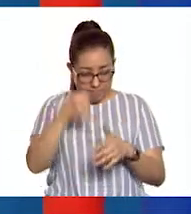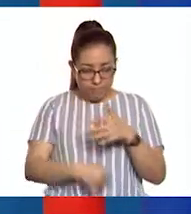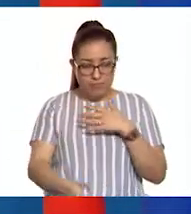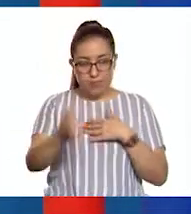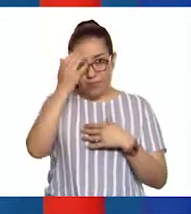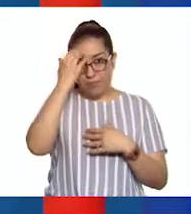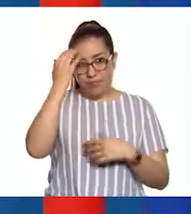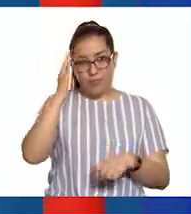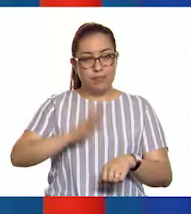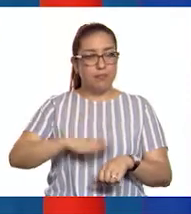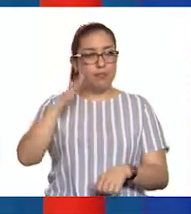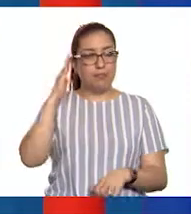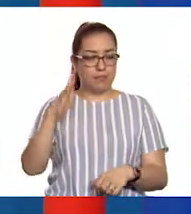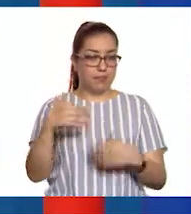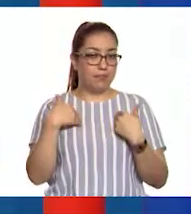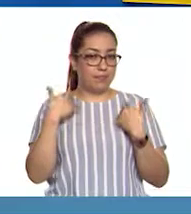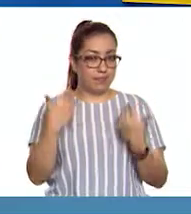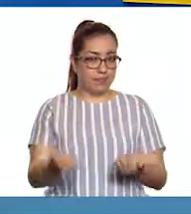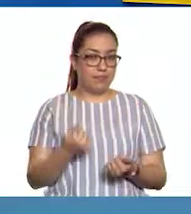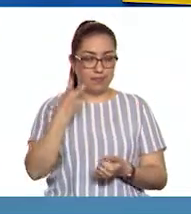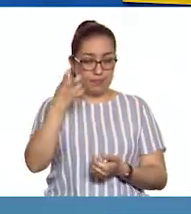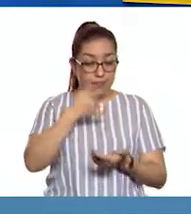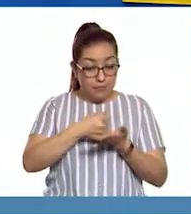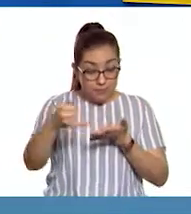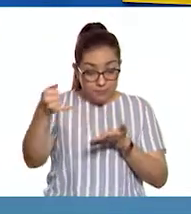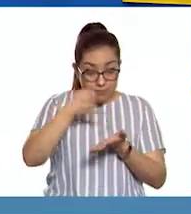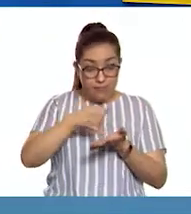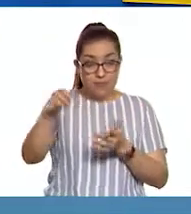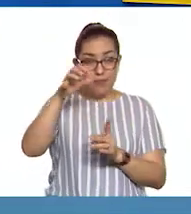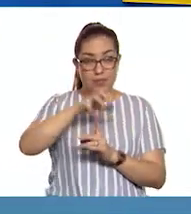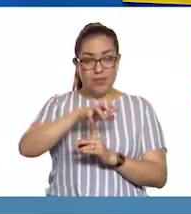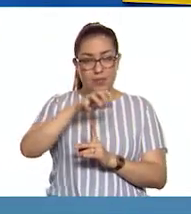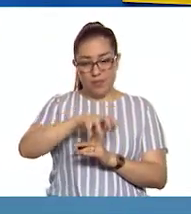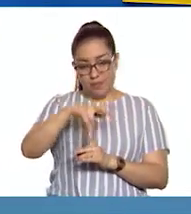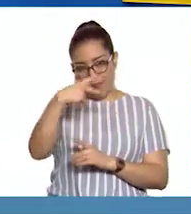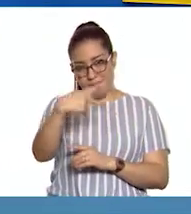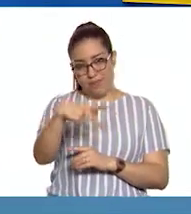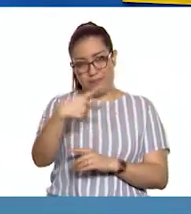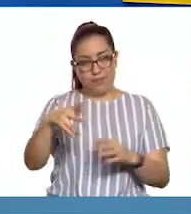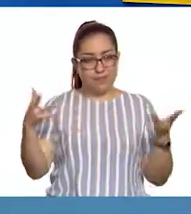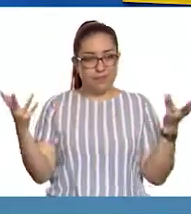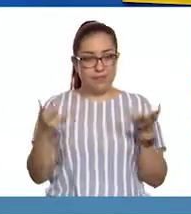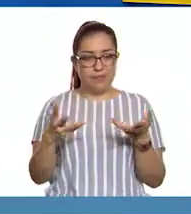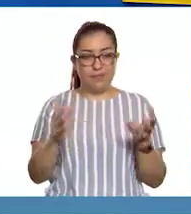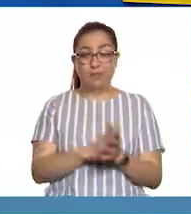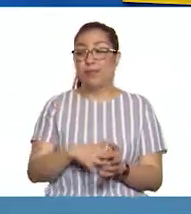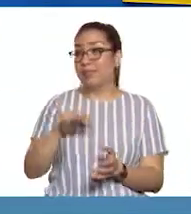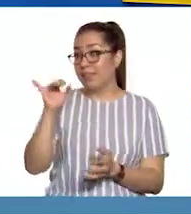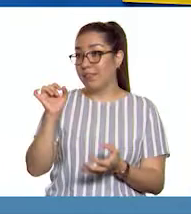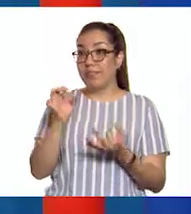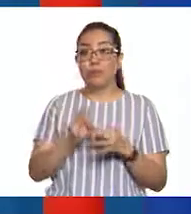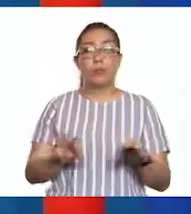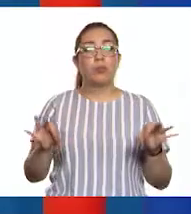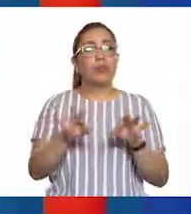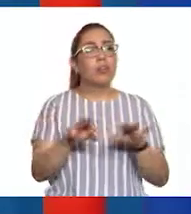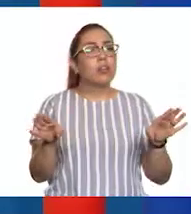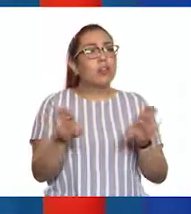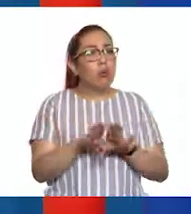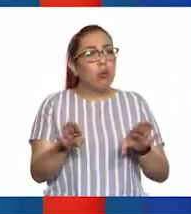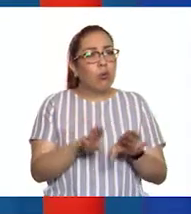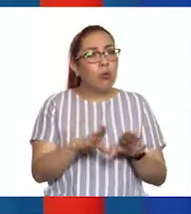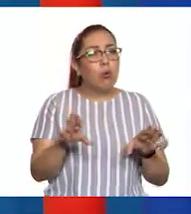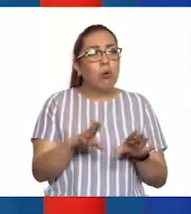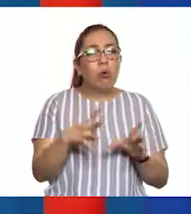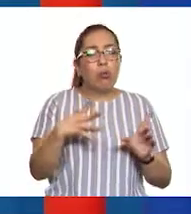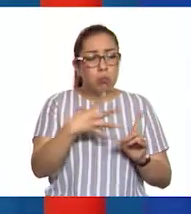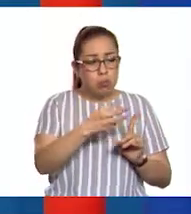el cultivo de hongos comestibles. Claro. Y sobre todo es necesario conocer cómo se reproducen. Hace rato,